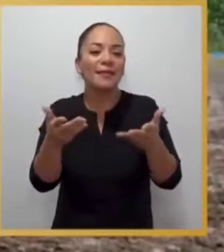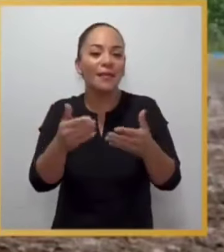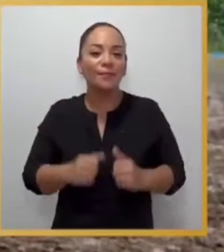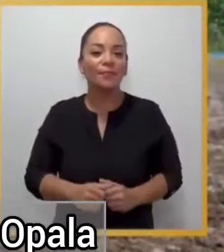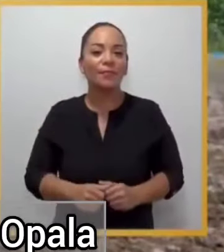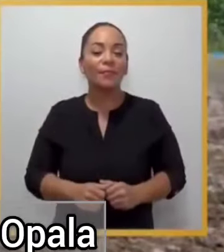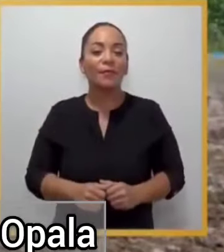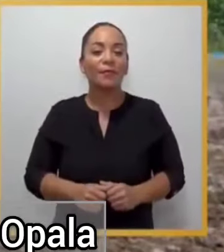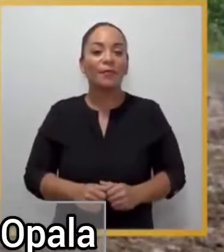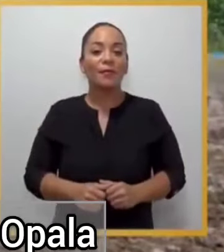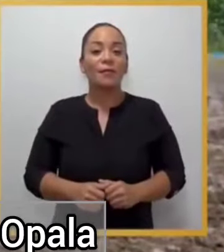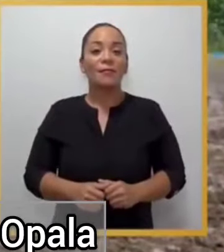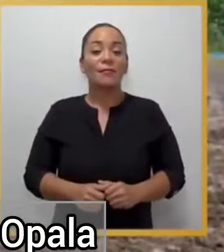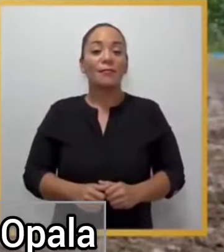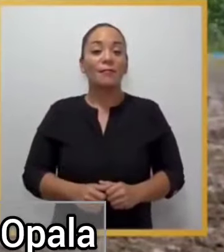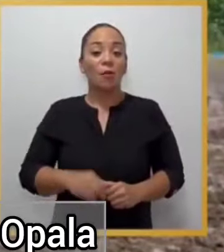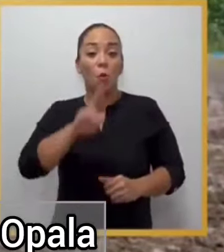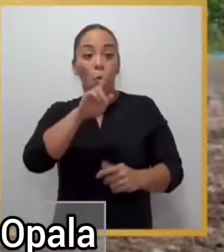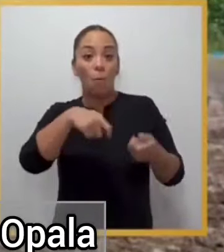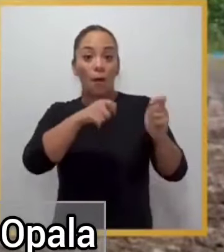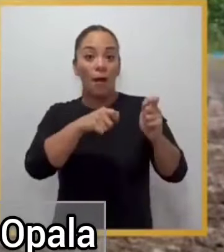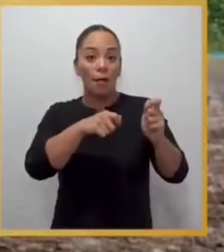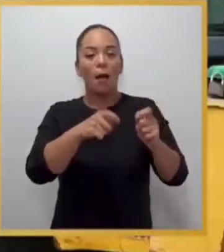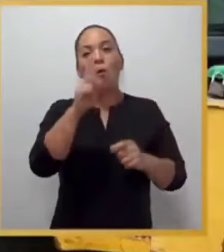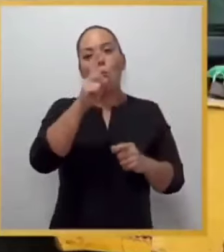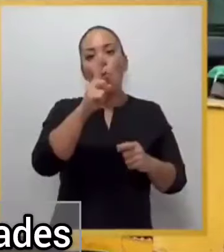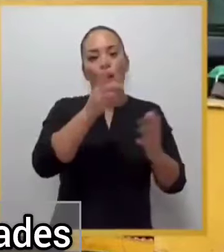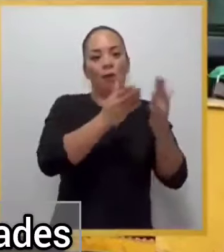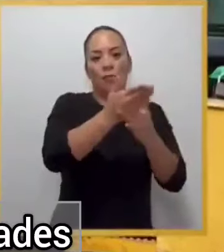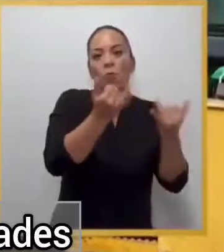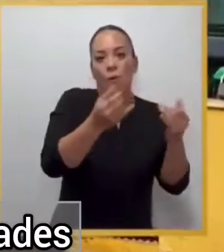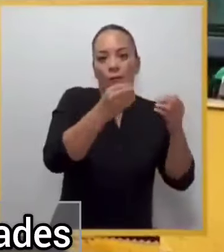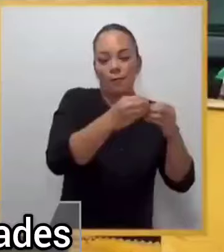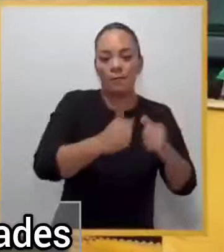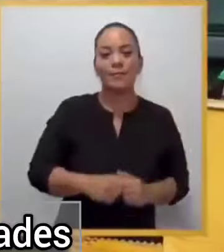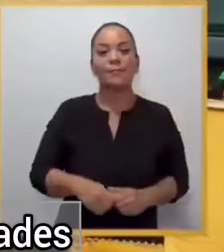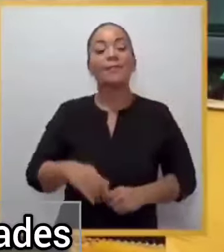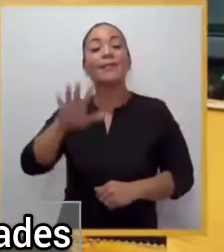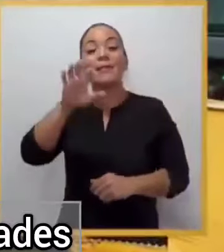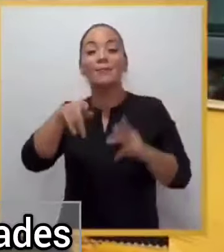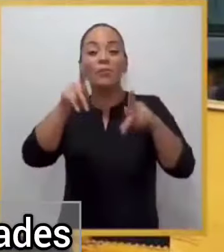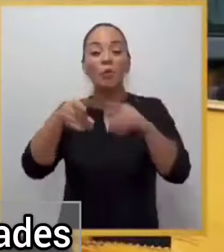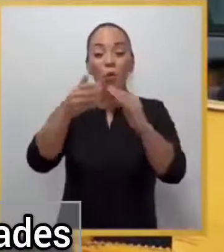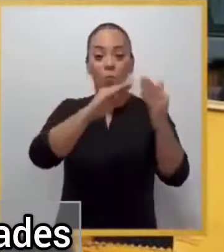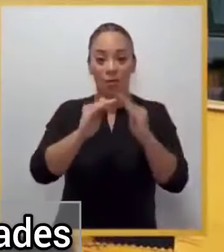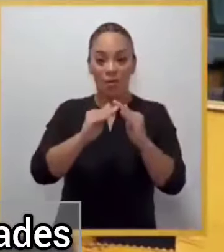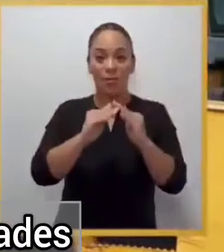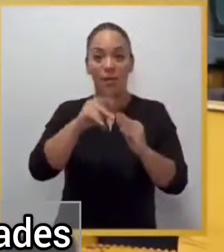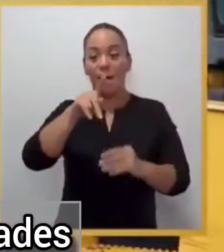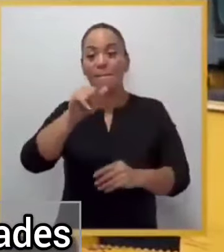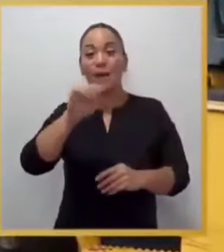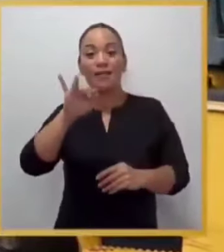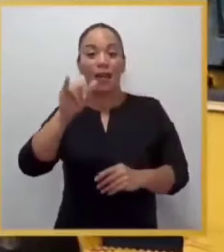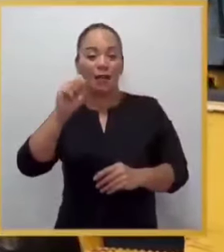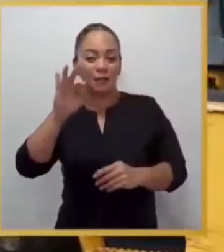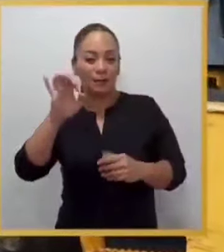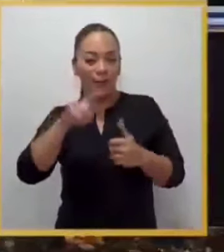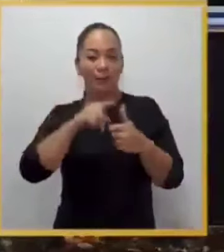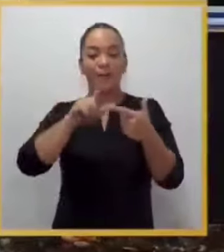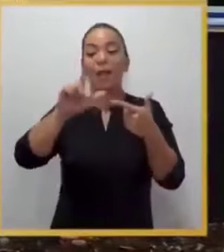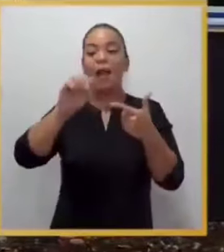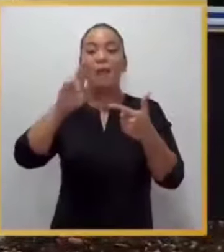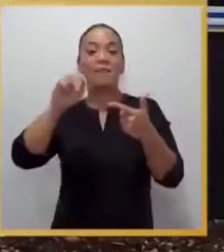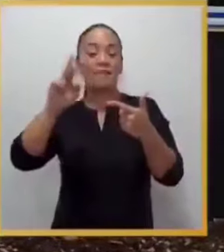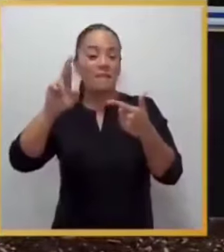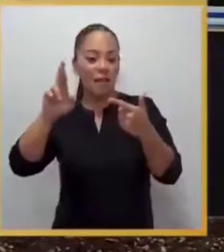a tener es de que solo un acceso tenemos, digamos, hacia Opala. Además, otras 2.500 personas de las comunidades de Pataste,